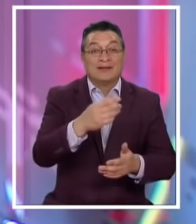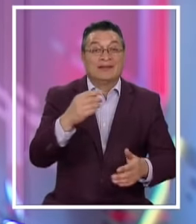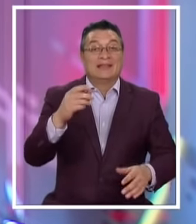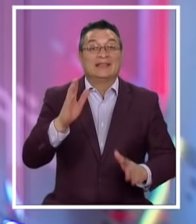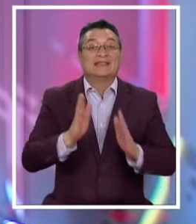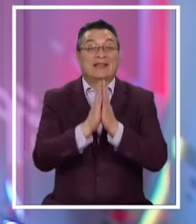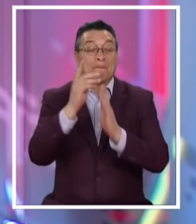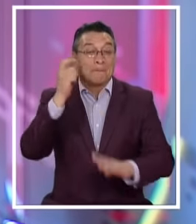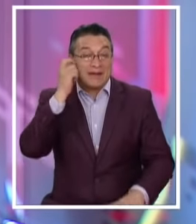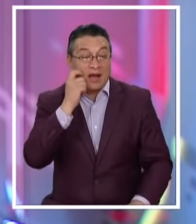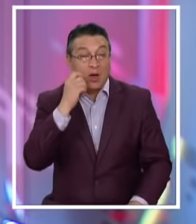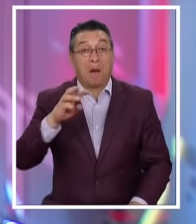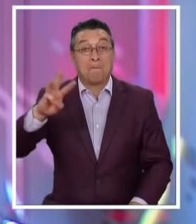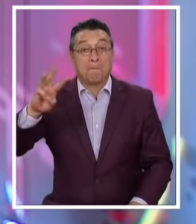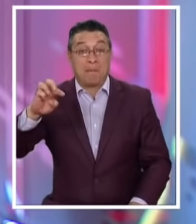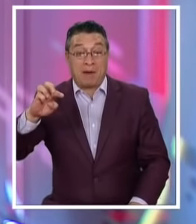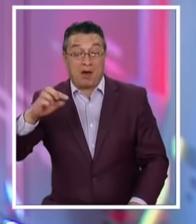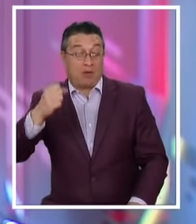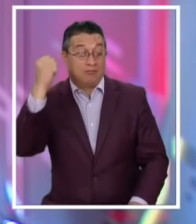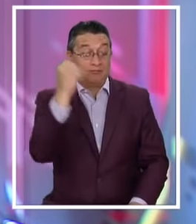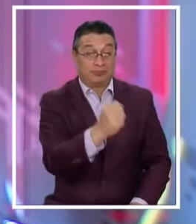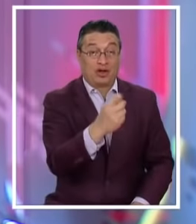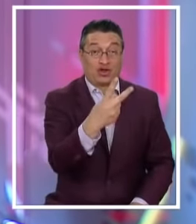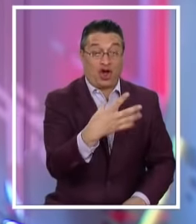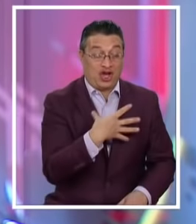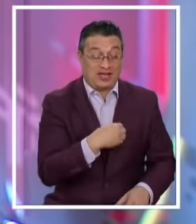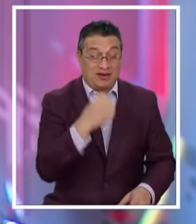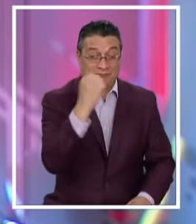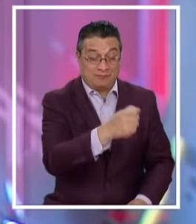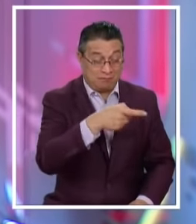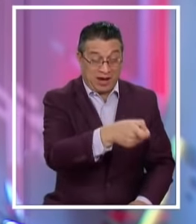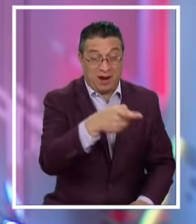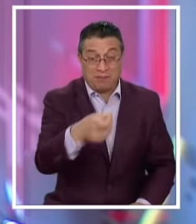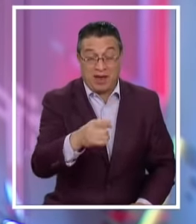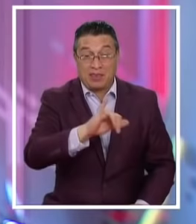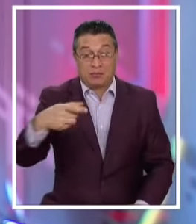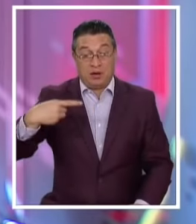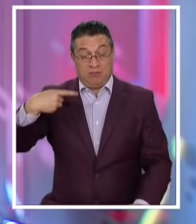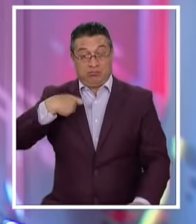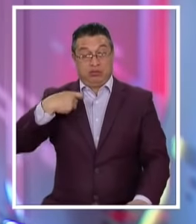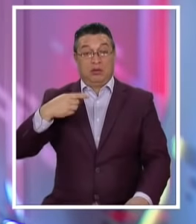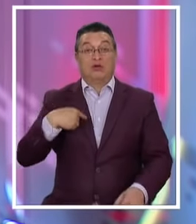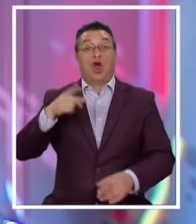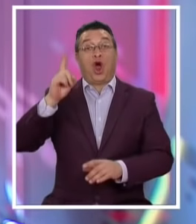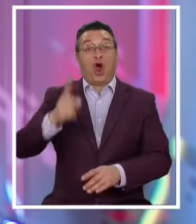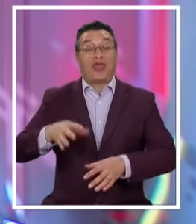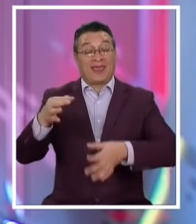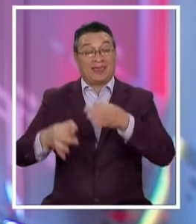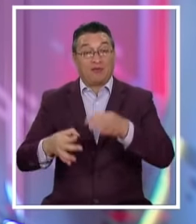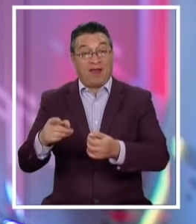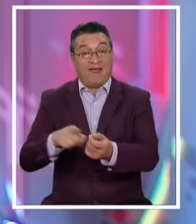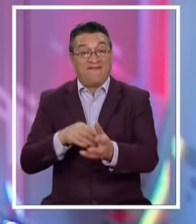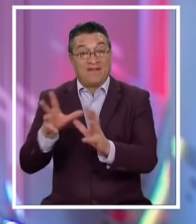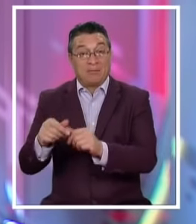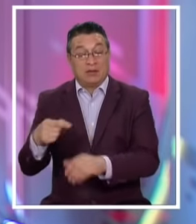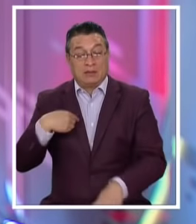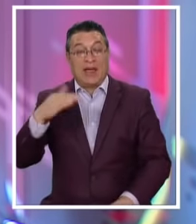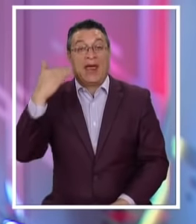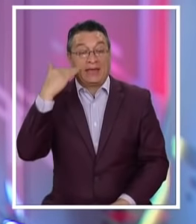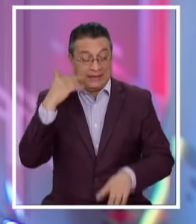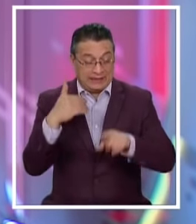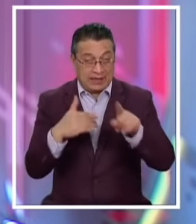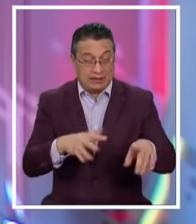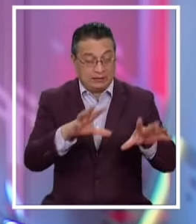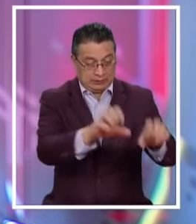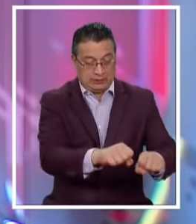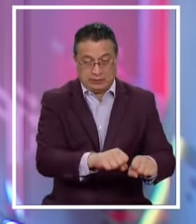Donde un padre Asesinó a sus dos hijas Menores de edad Y luego se quitó la vida No se cumplió Con la orden Del Tribunal de Familia De dejar a las niñas